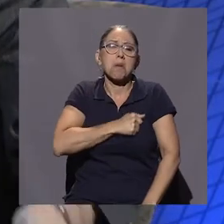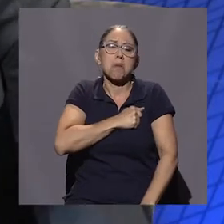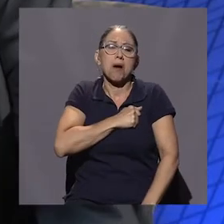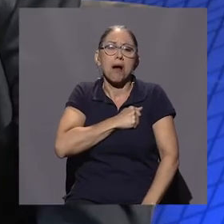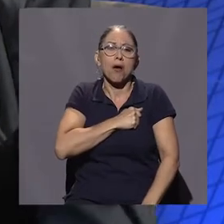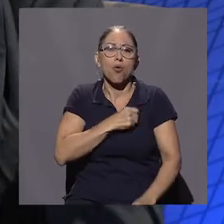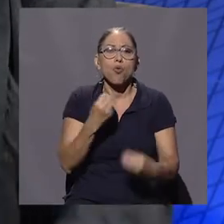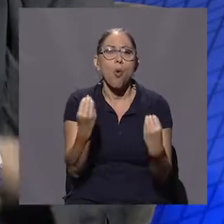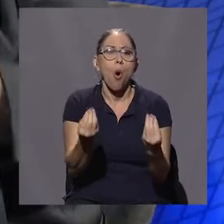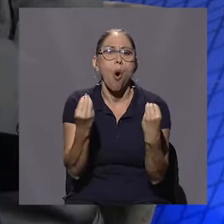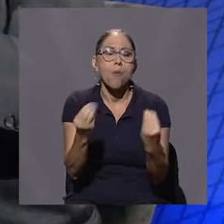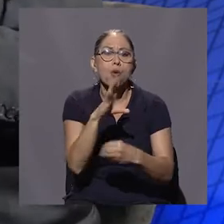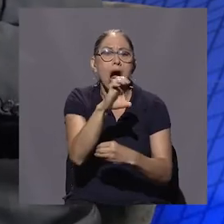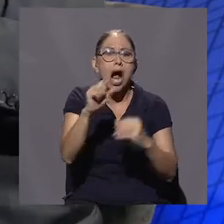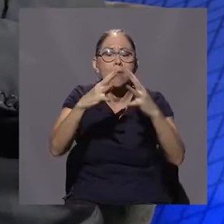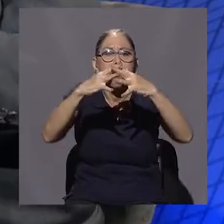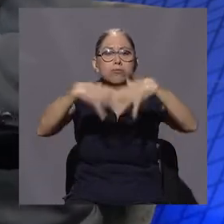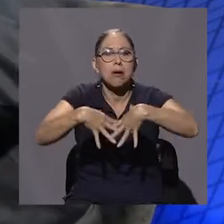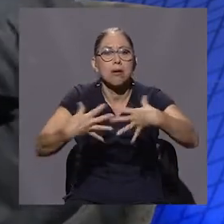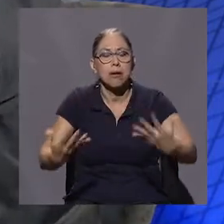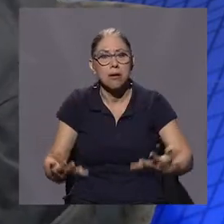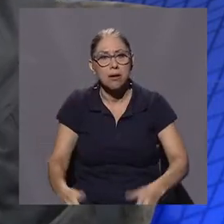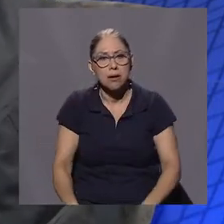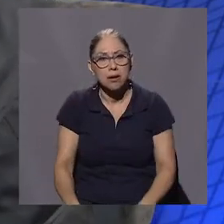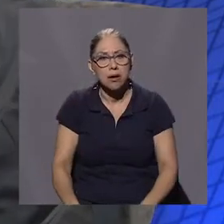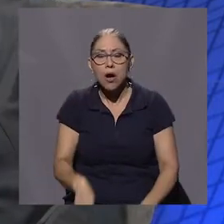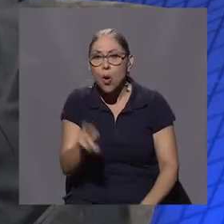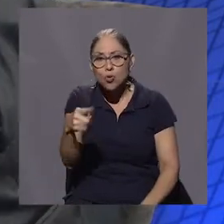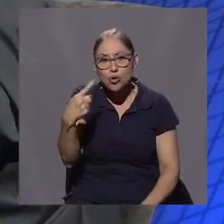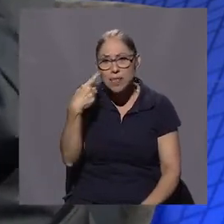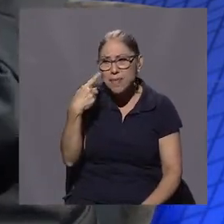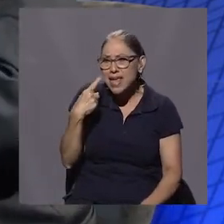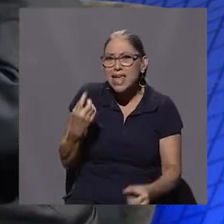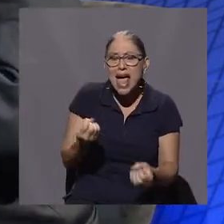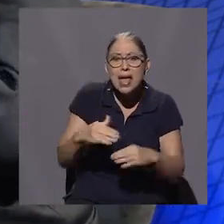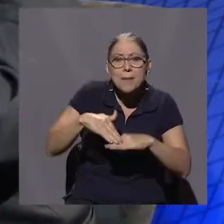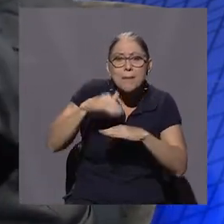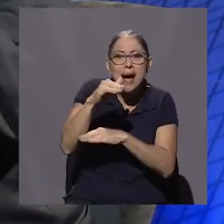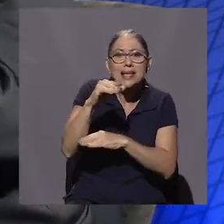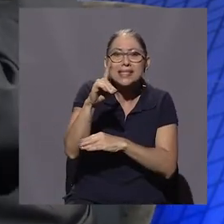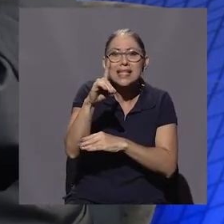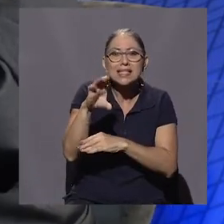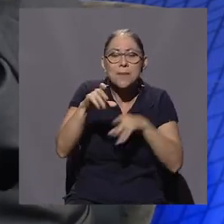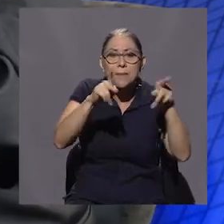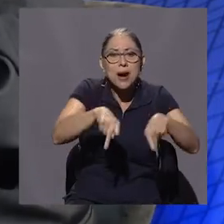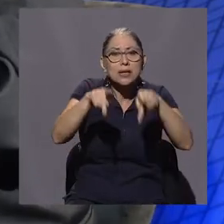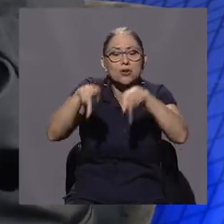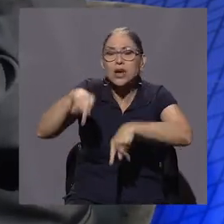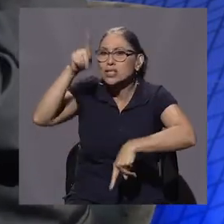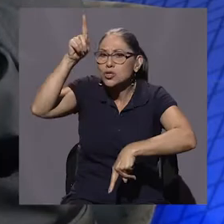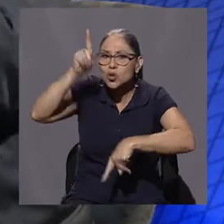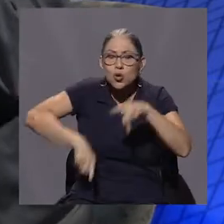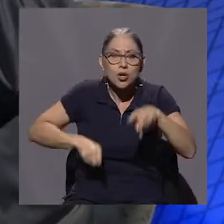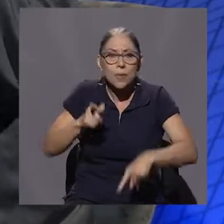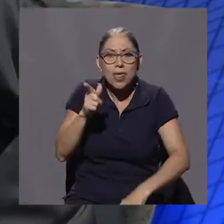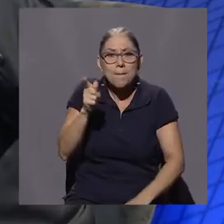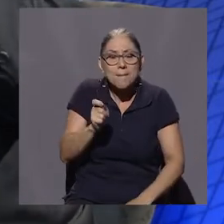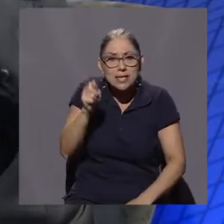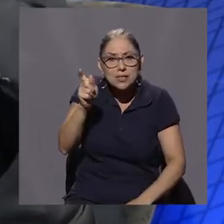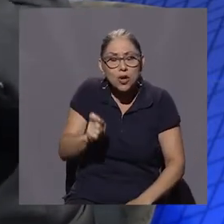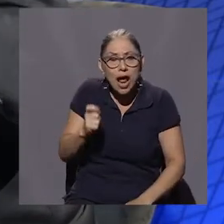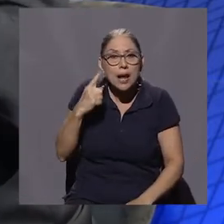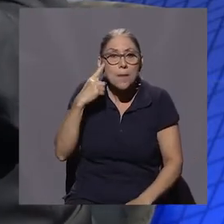quebrar? O cuando usted ve que dicen que hay ciento y pico personas que no se pueden pensionar porque